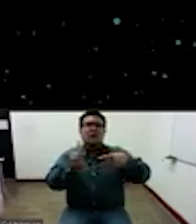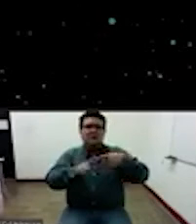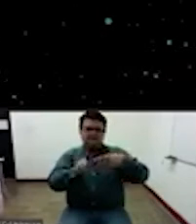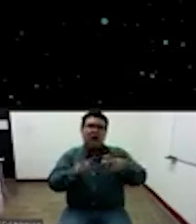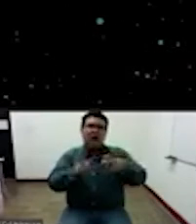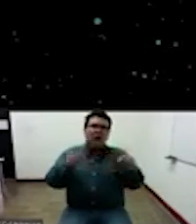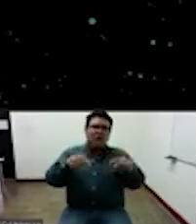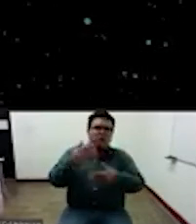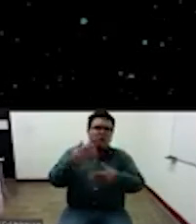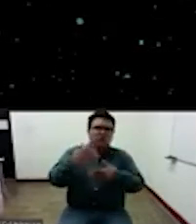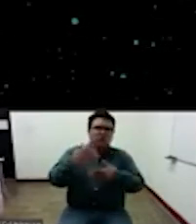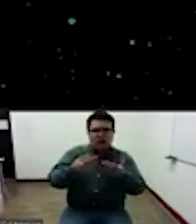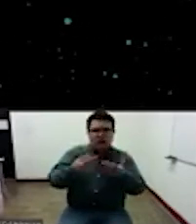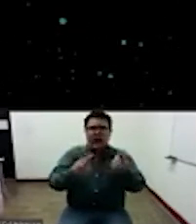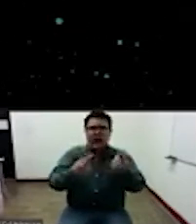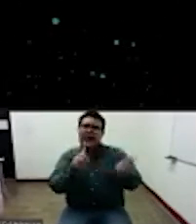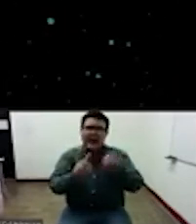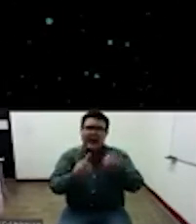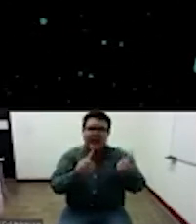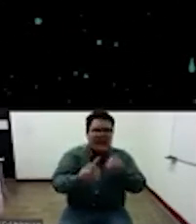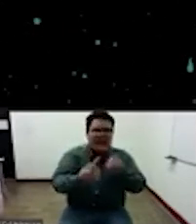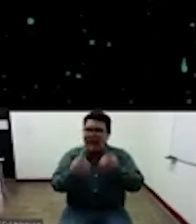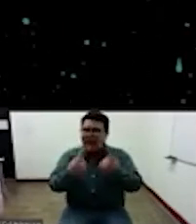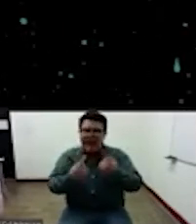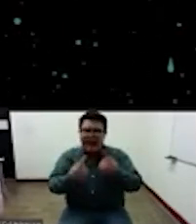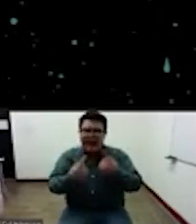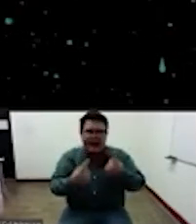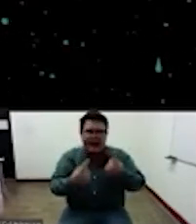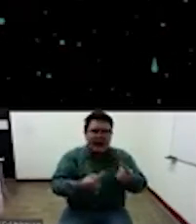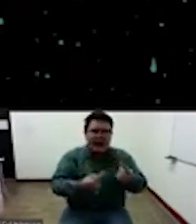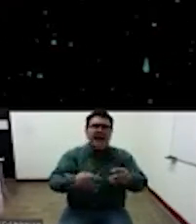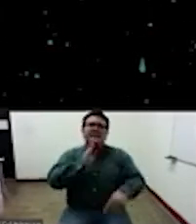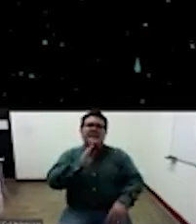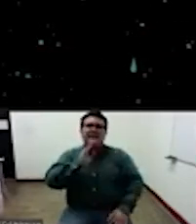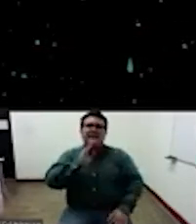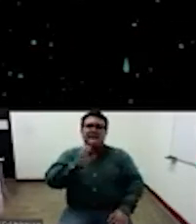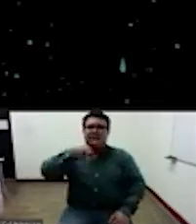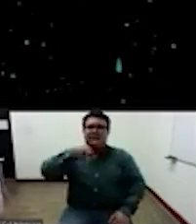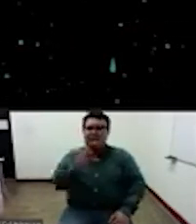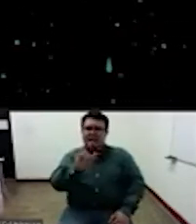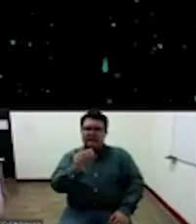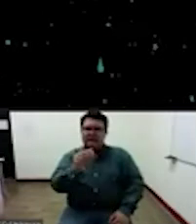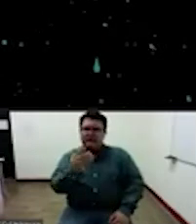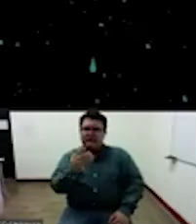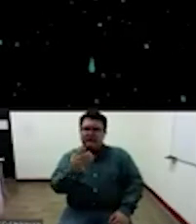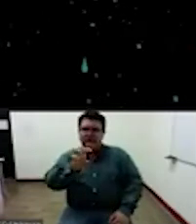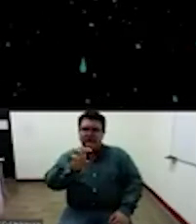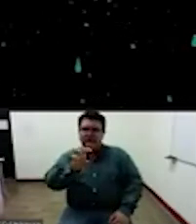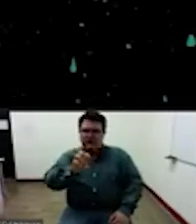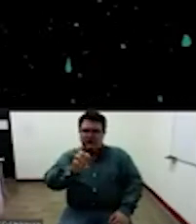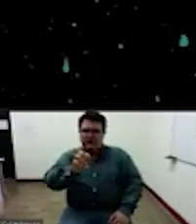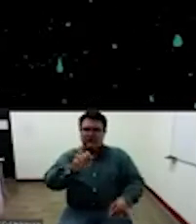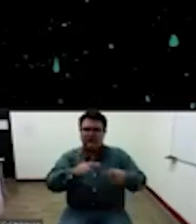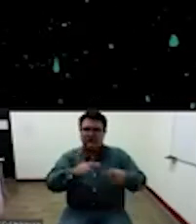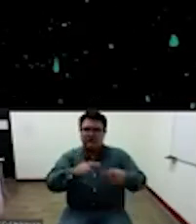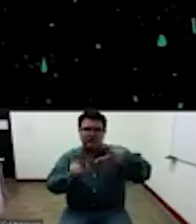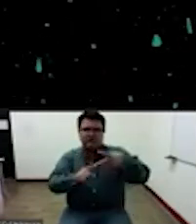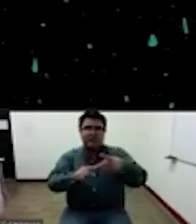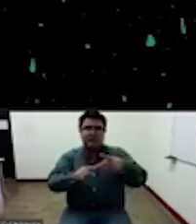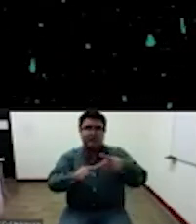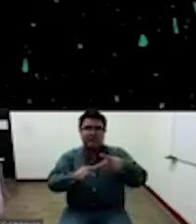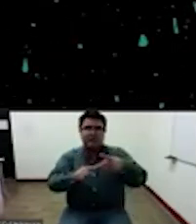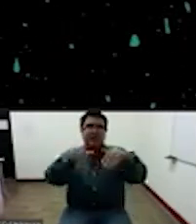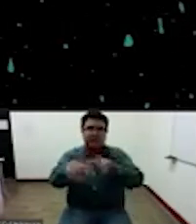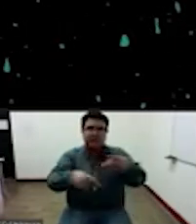conversar mejor mejor con con enrique dussel y posteriormente voy a ver este modelo que él